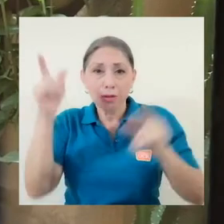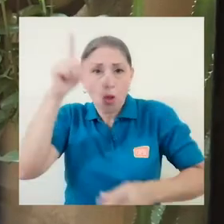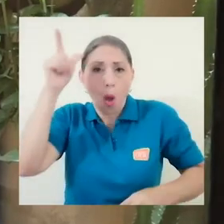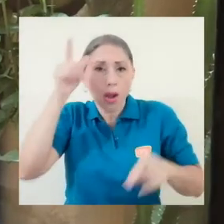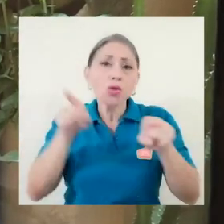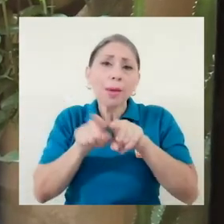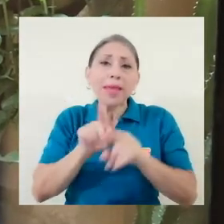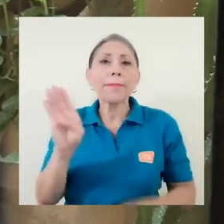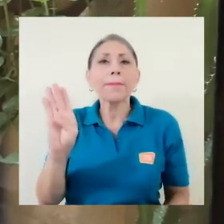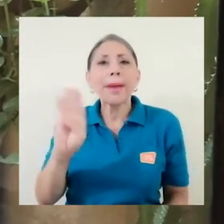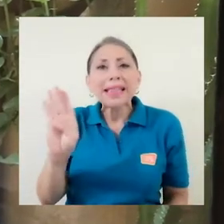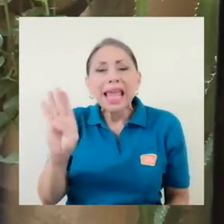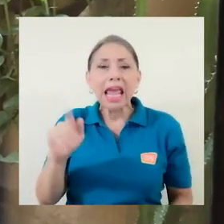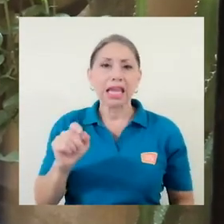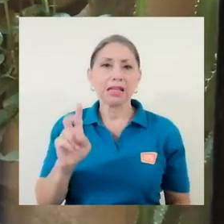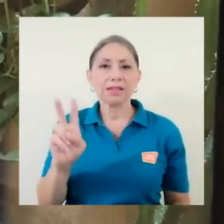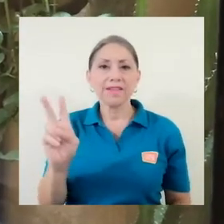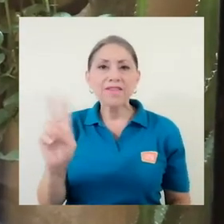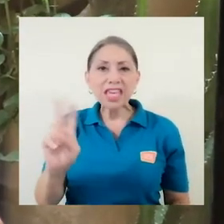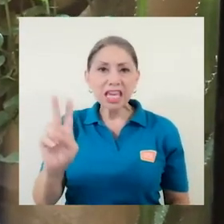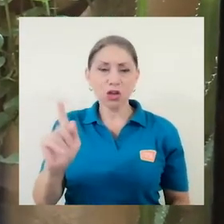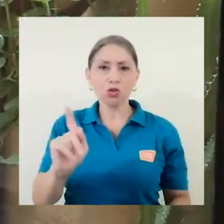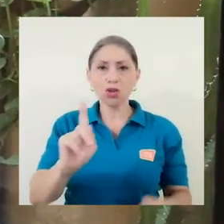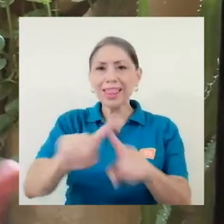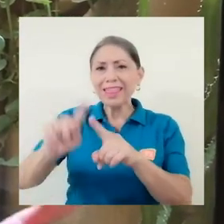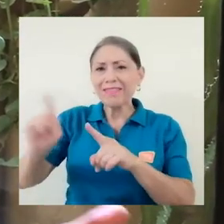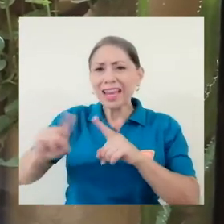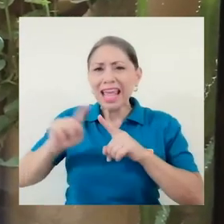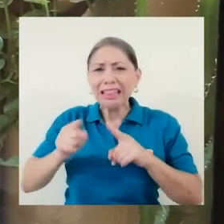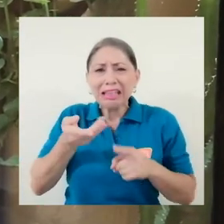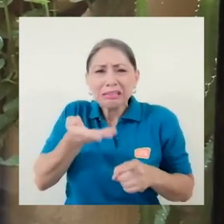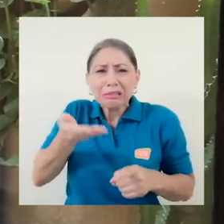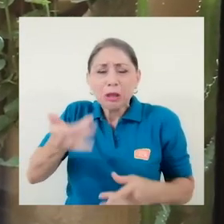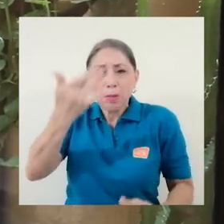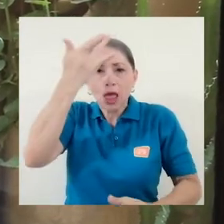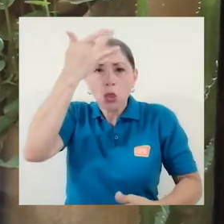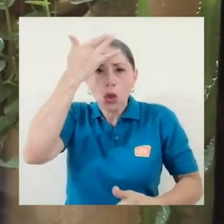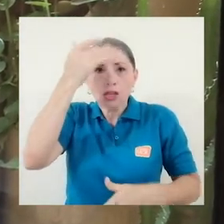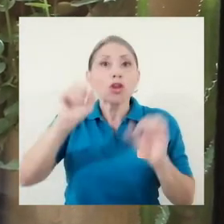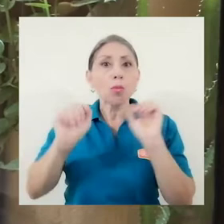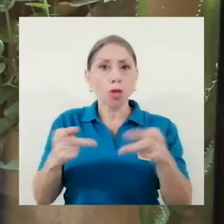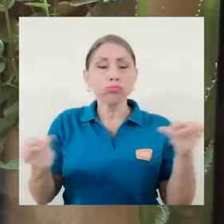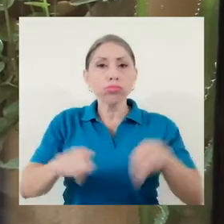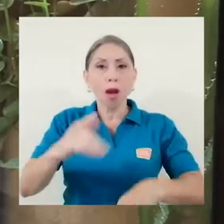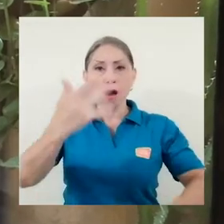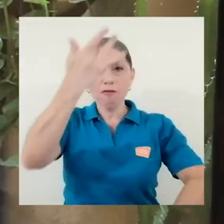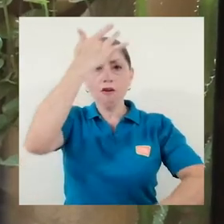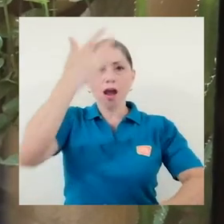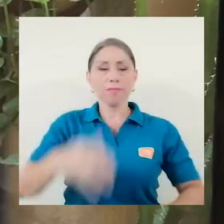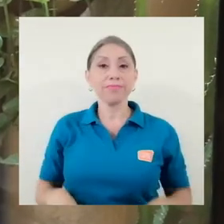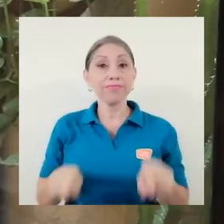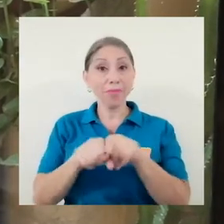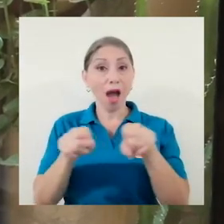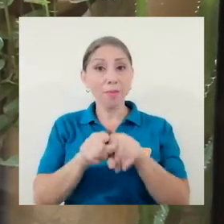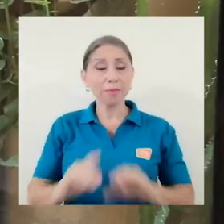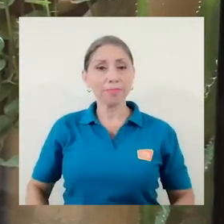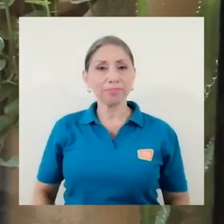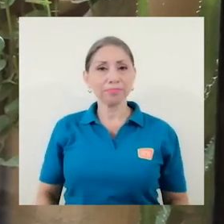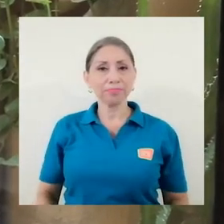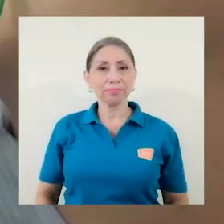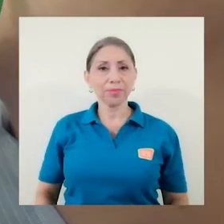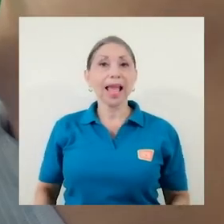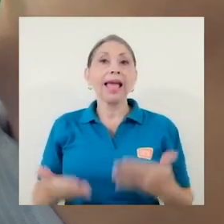bacterias, virus, entre muchos otros patógenos que son posiblemente causantes de enfermedades también.